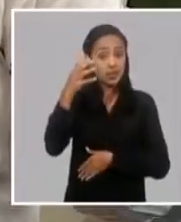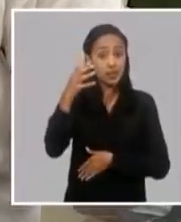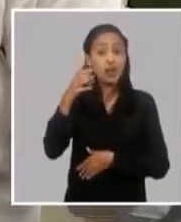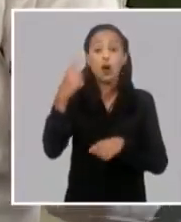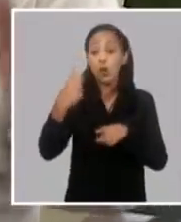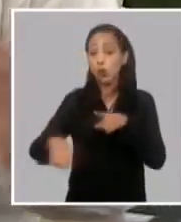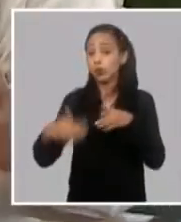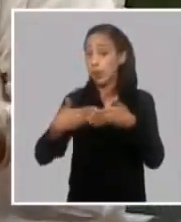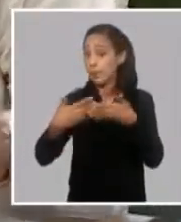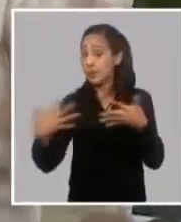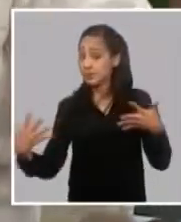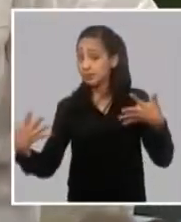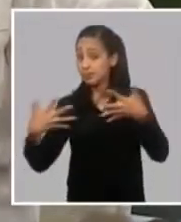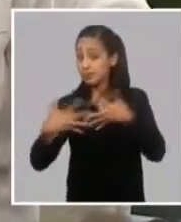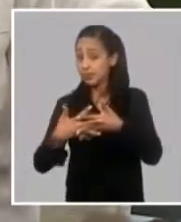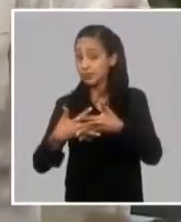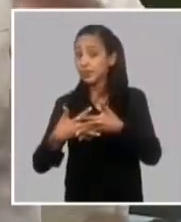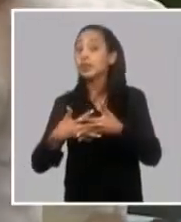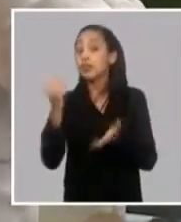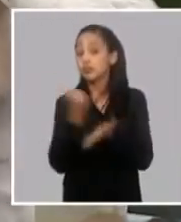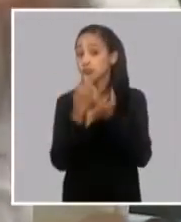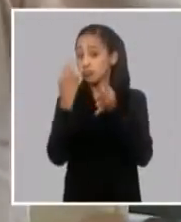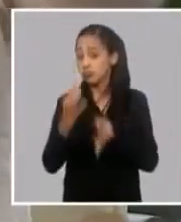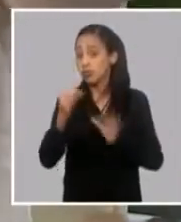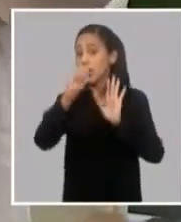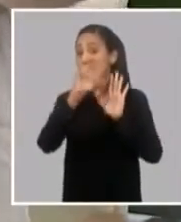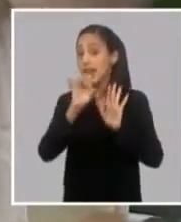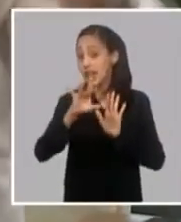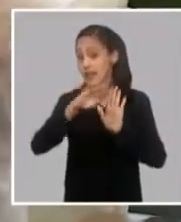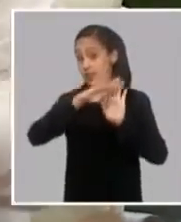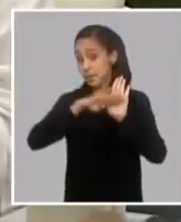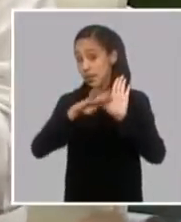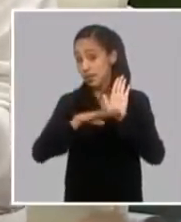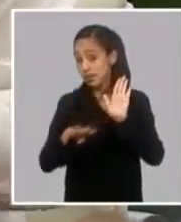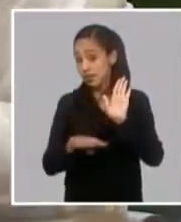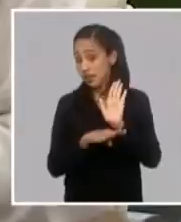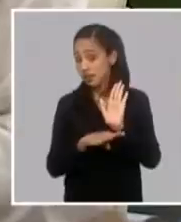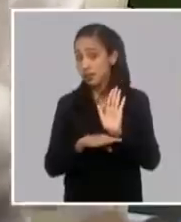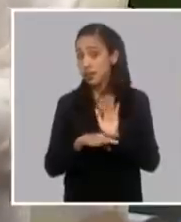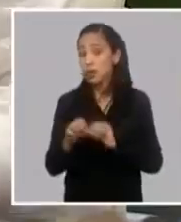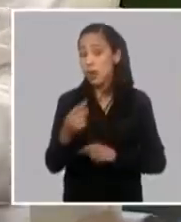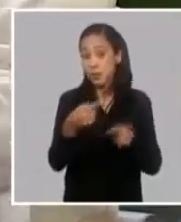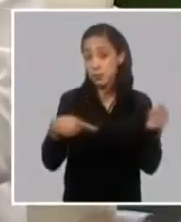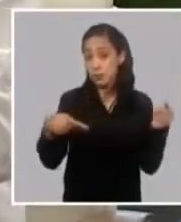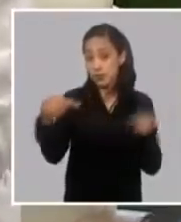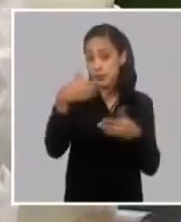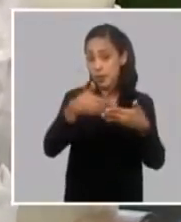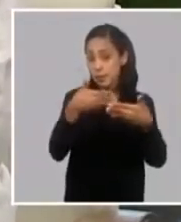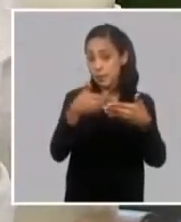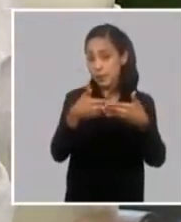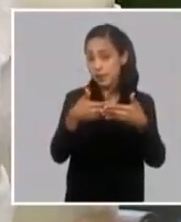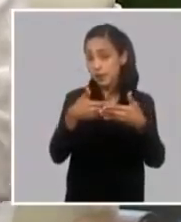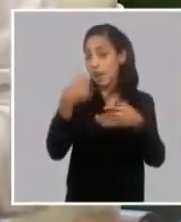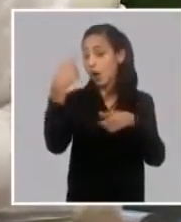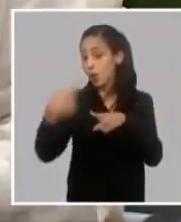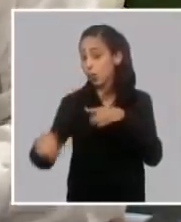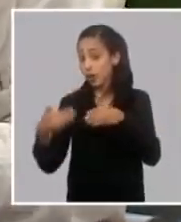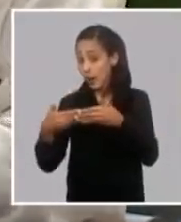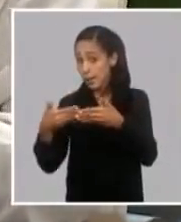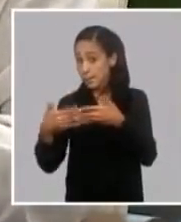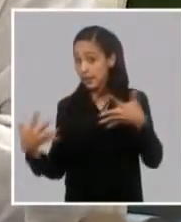filial que está aprobada en las 15 medidas que tiene una empresa madre y una empresa filial y la micro pequeña y mediana empresa